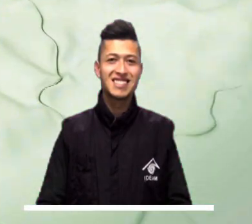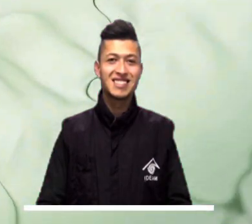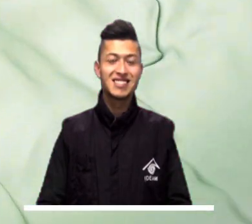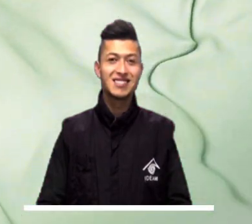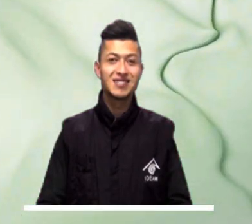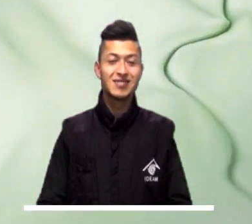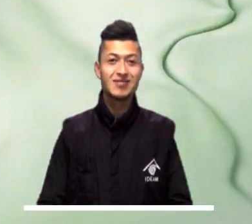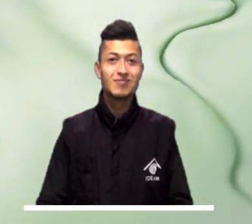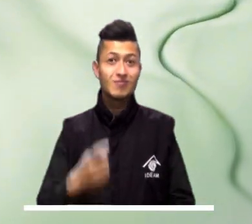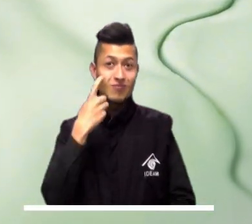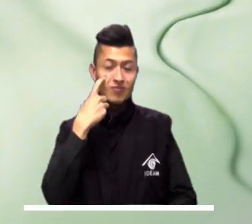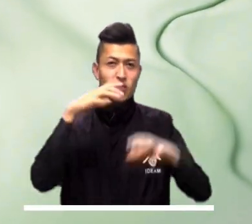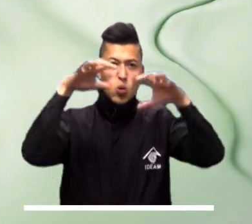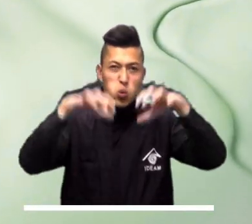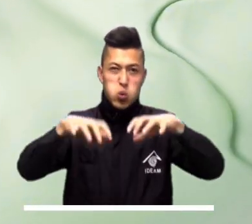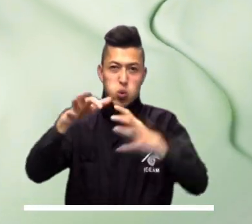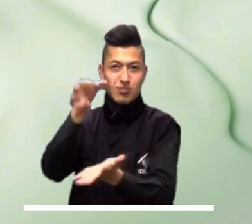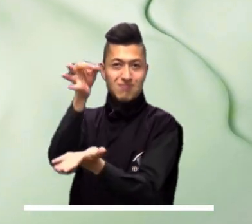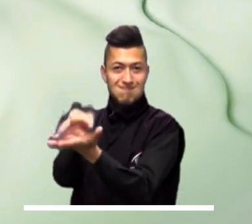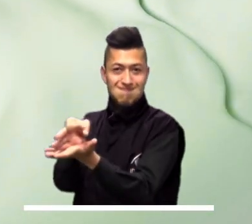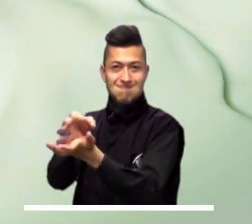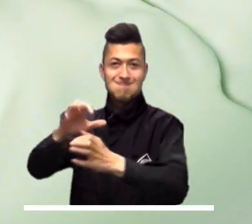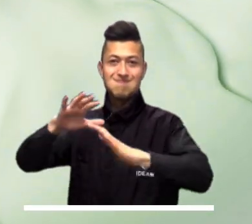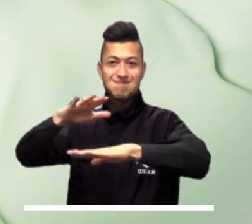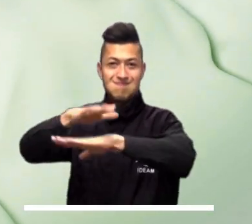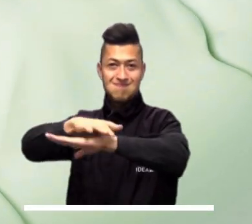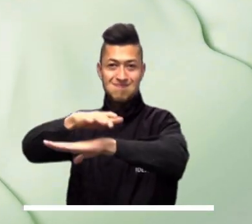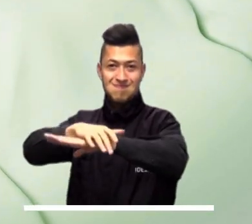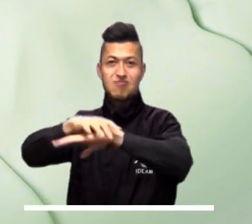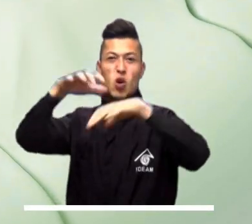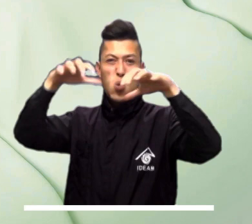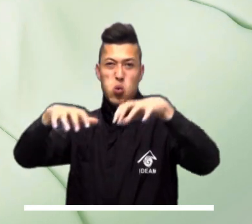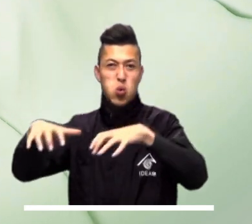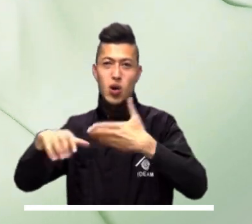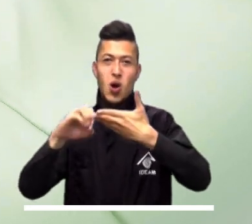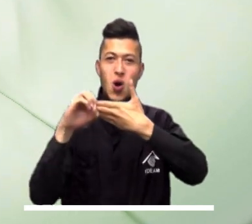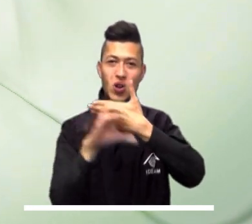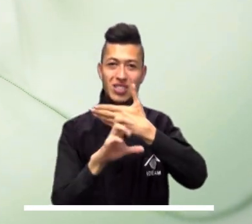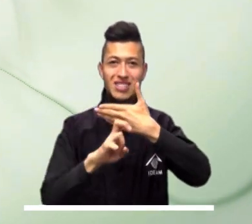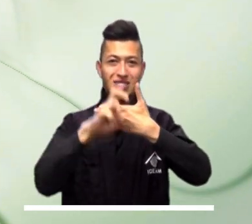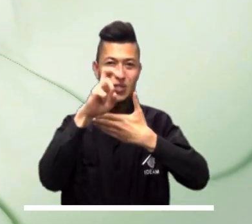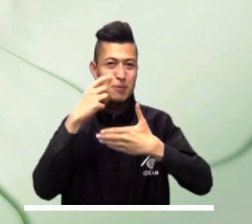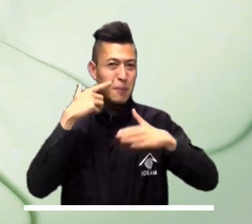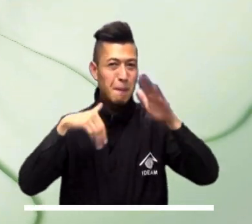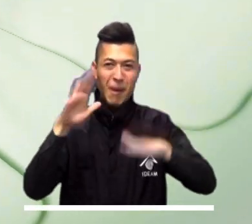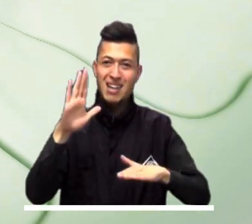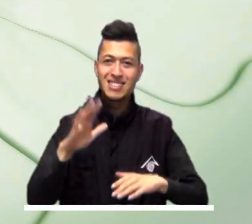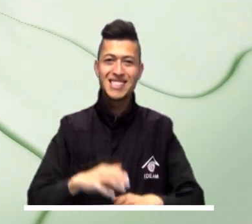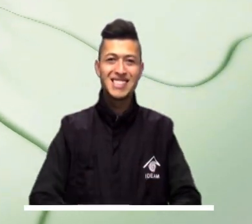Vuelven las lluvias durante la tarde capitalina. Las más probables se presentarán al norte y occidente de la ciudad.